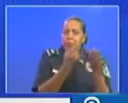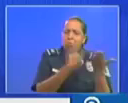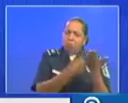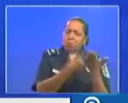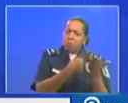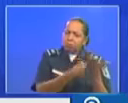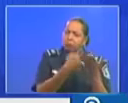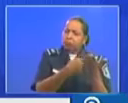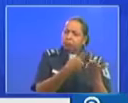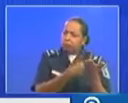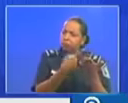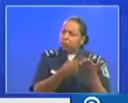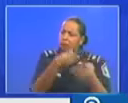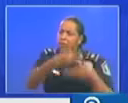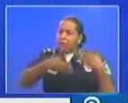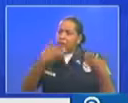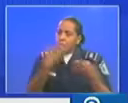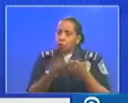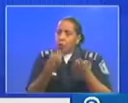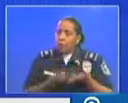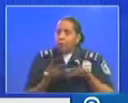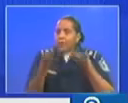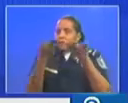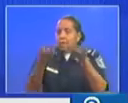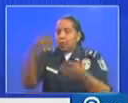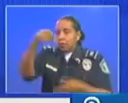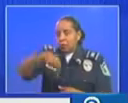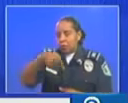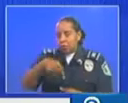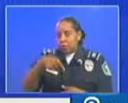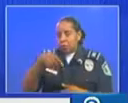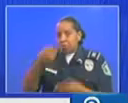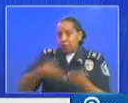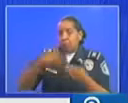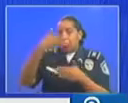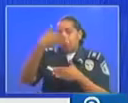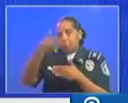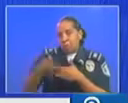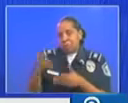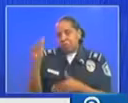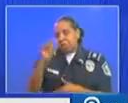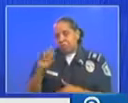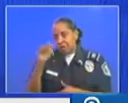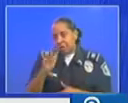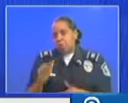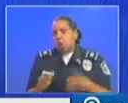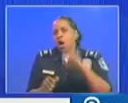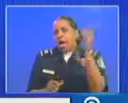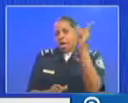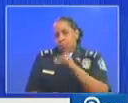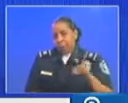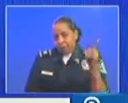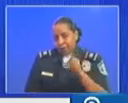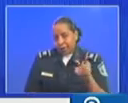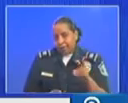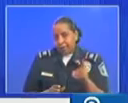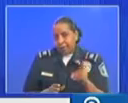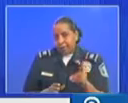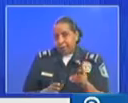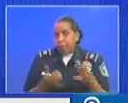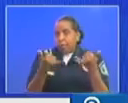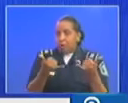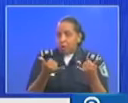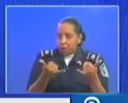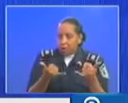comportamiento de lo que hemos presentado y le diremos que vamos a hacer el fin de semana pero todo esto es tomado por el equipo de salud